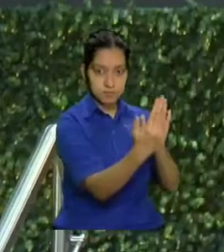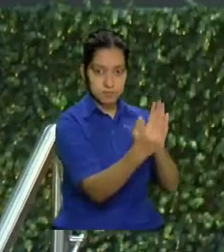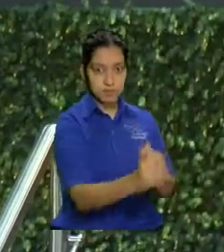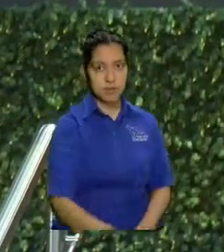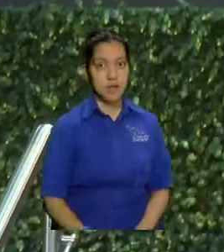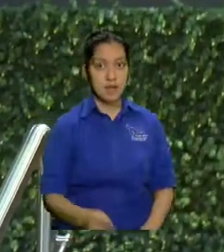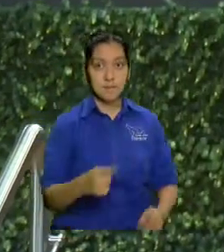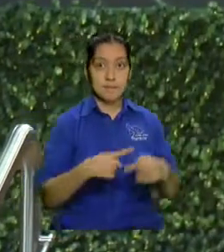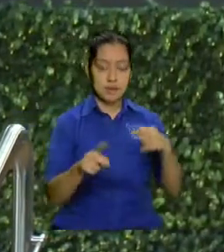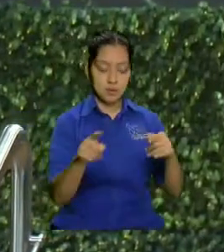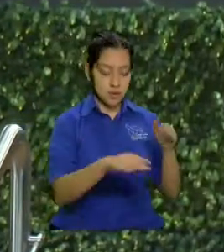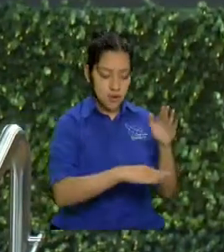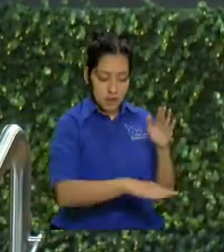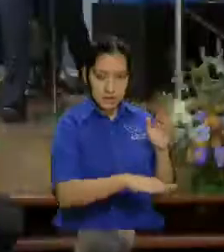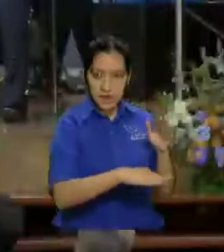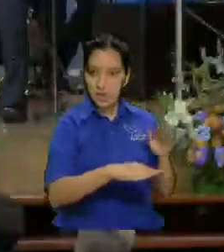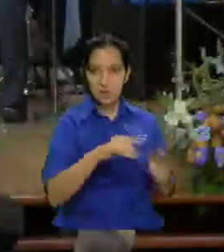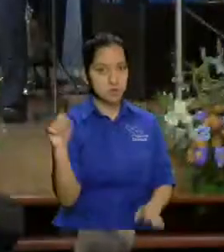no en el umbral